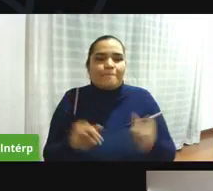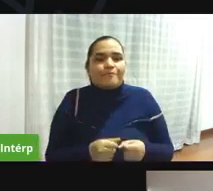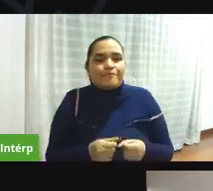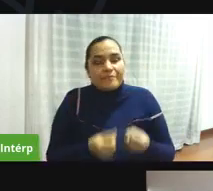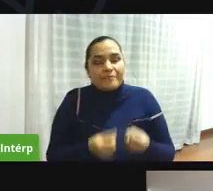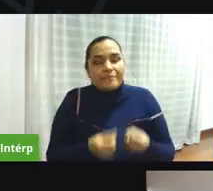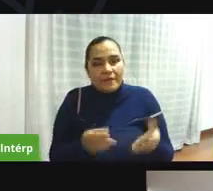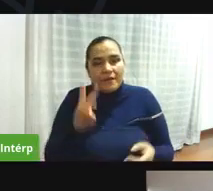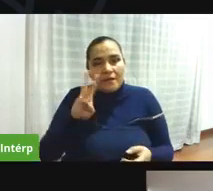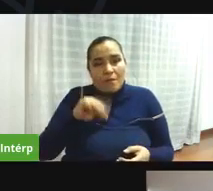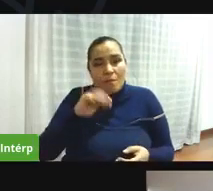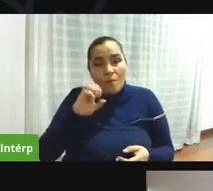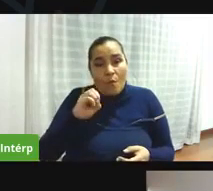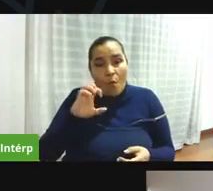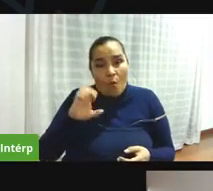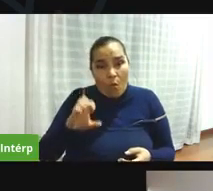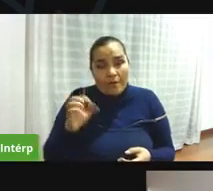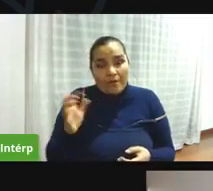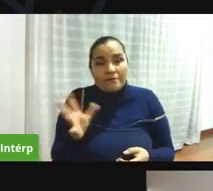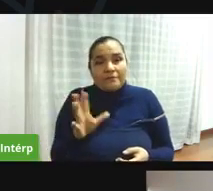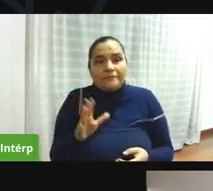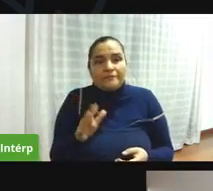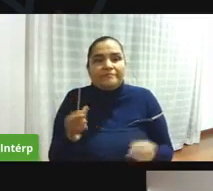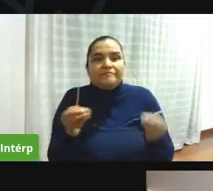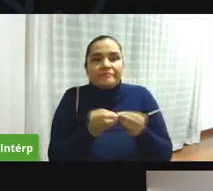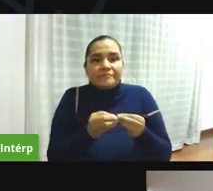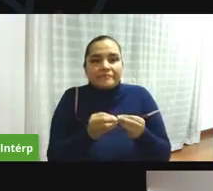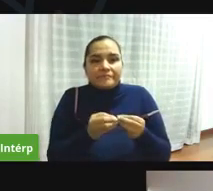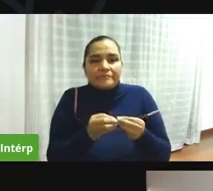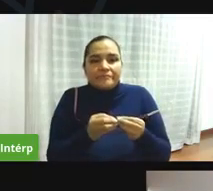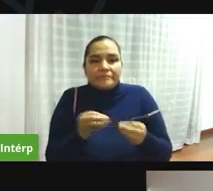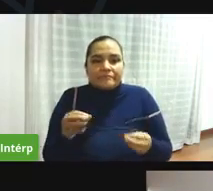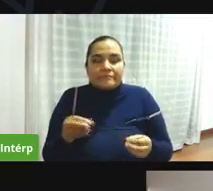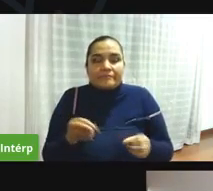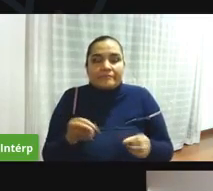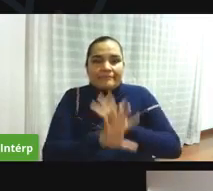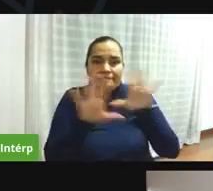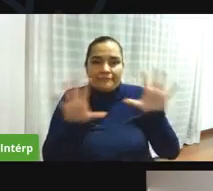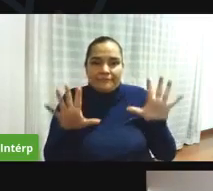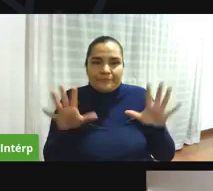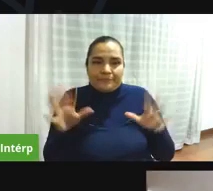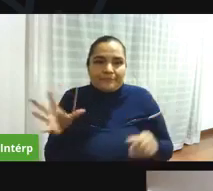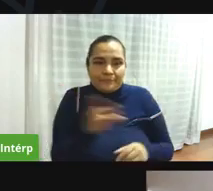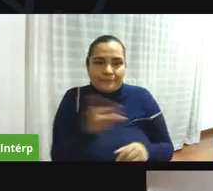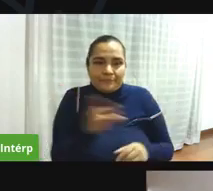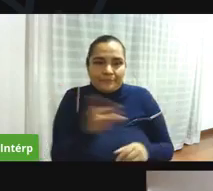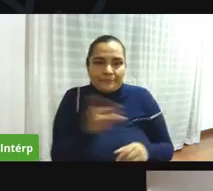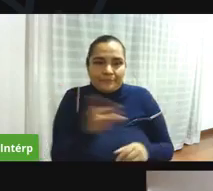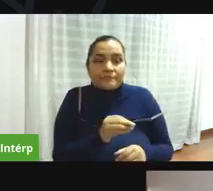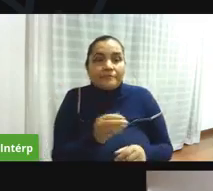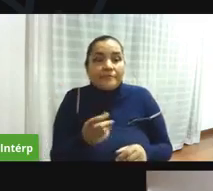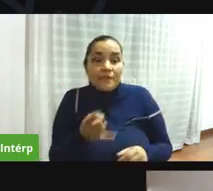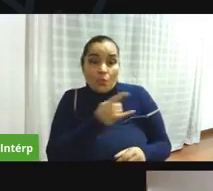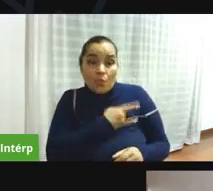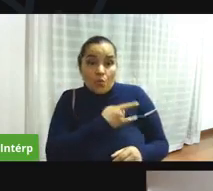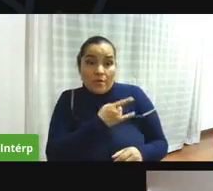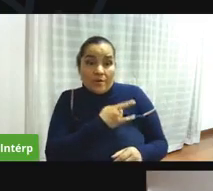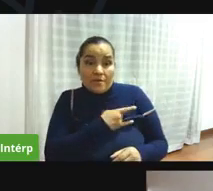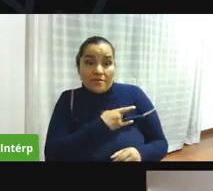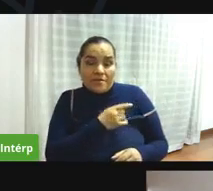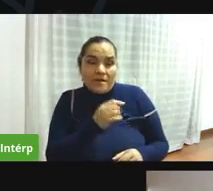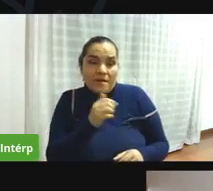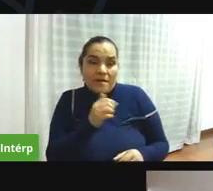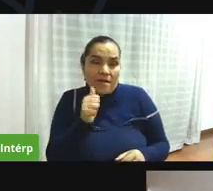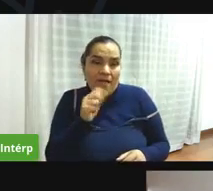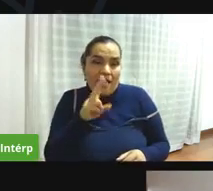capacitación con la federación esto viene una cosa súper grande contarles que la universidad de los andes nos ayudó a diseñar